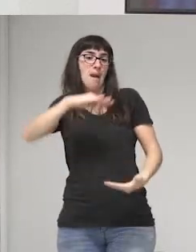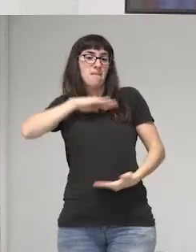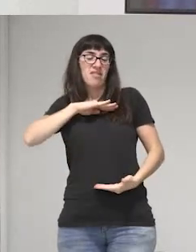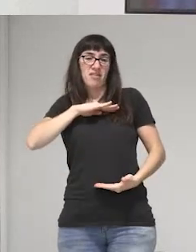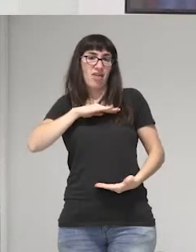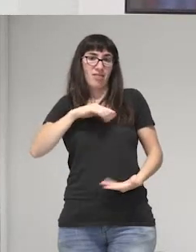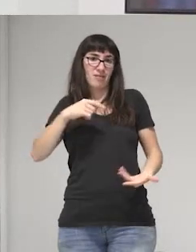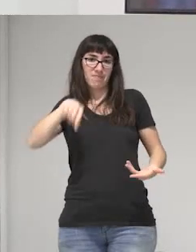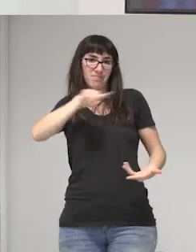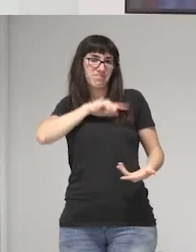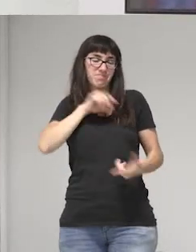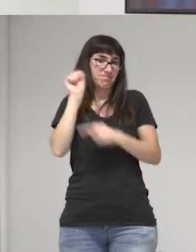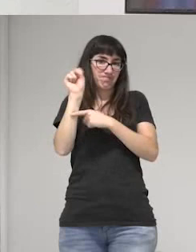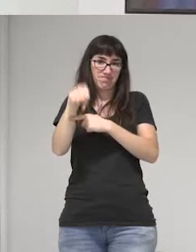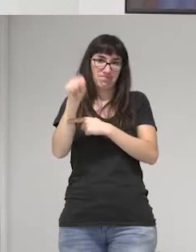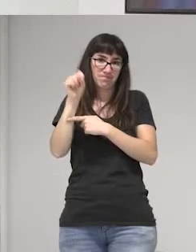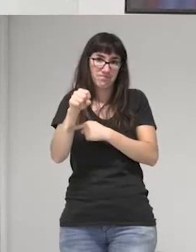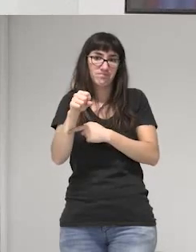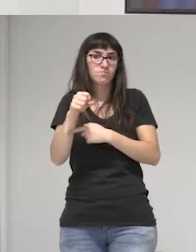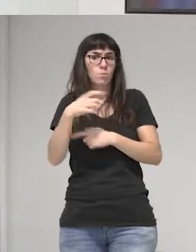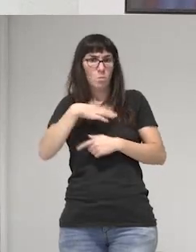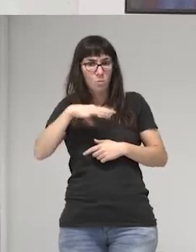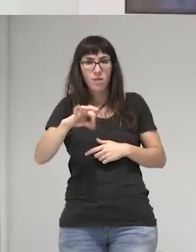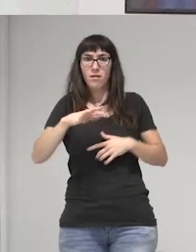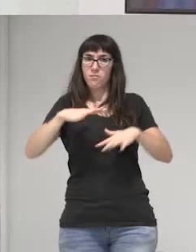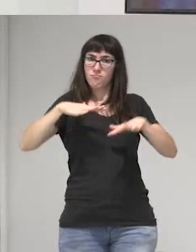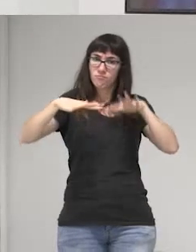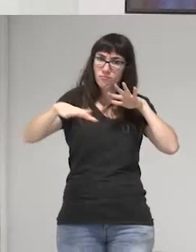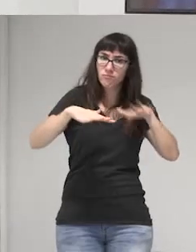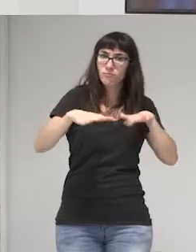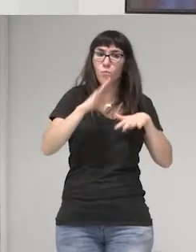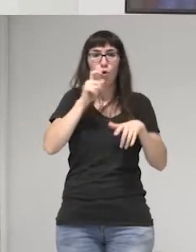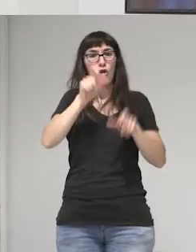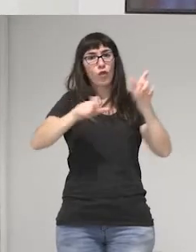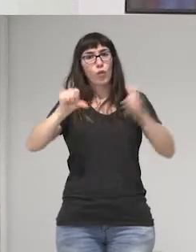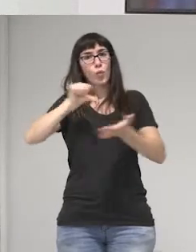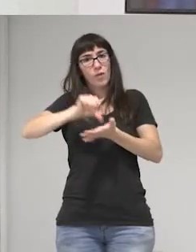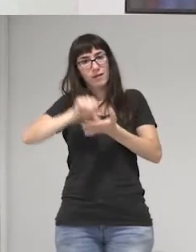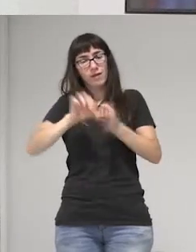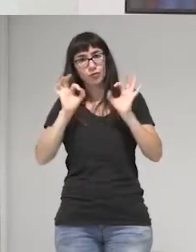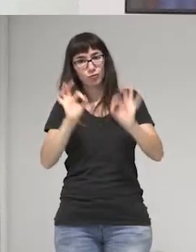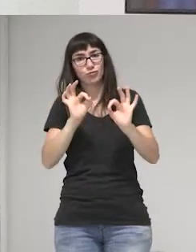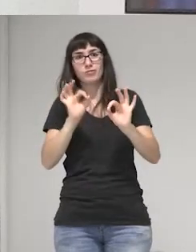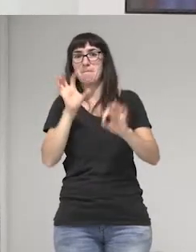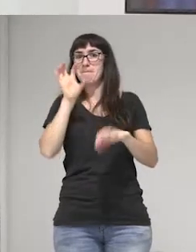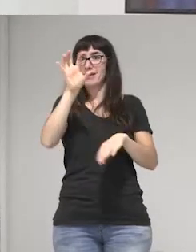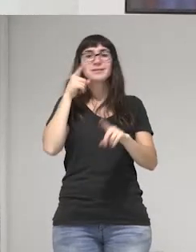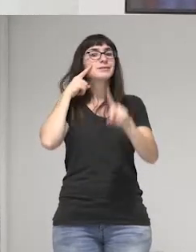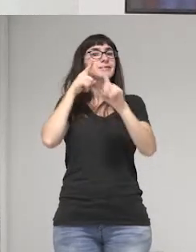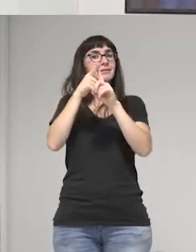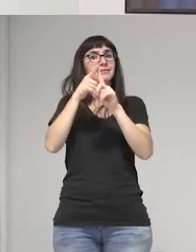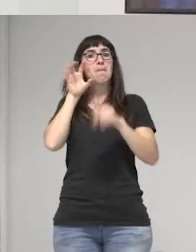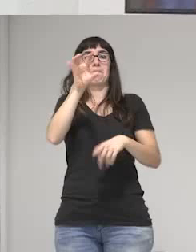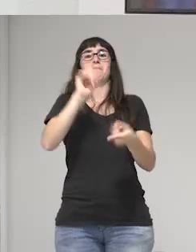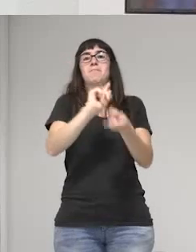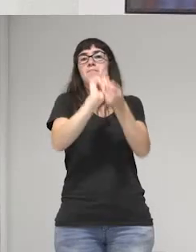tenemos de accionar como ciudadanos y ciudadanas de los países para cambiar el país.